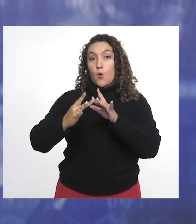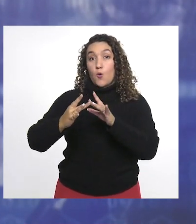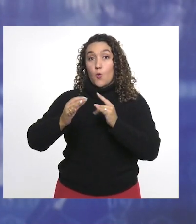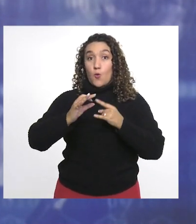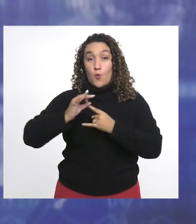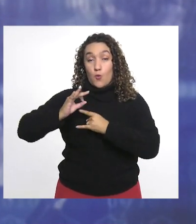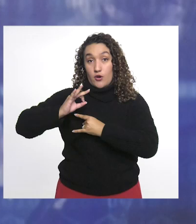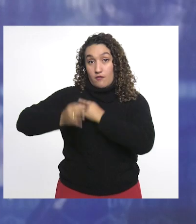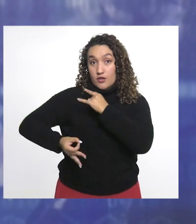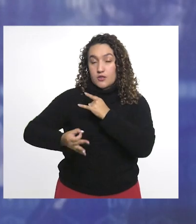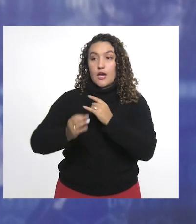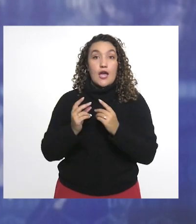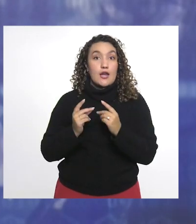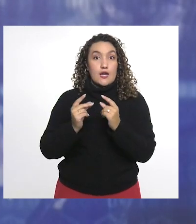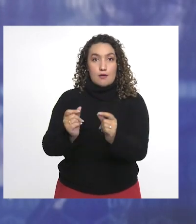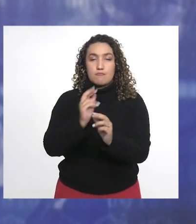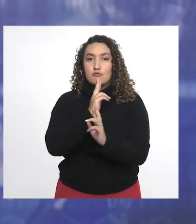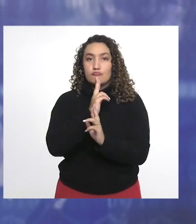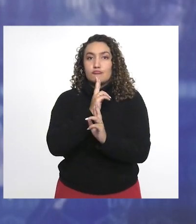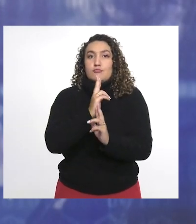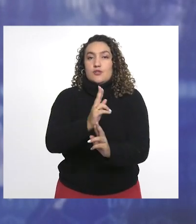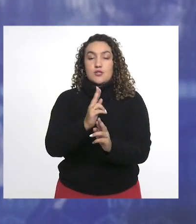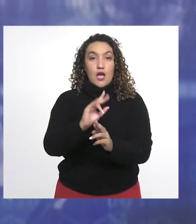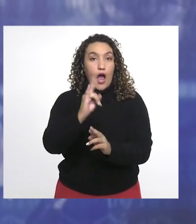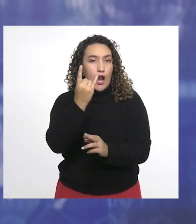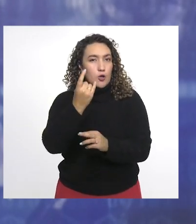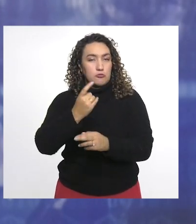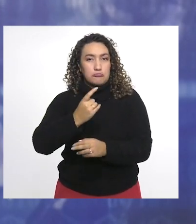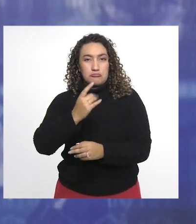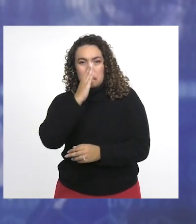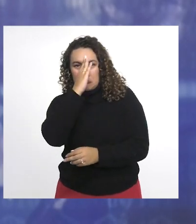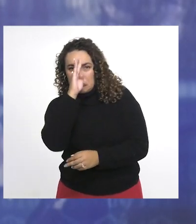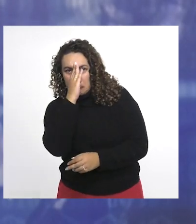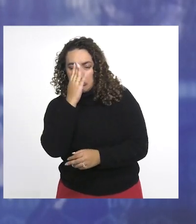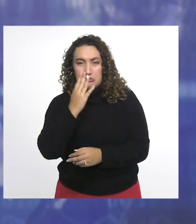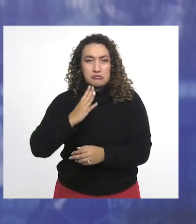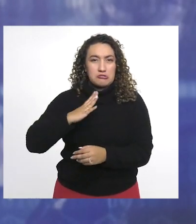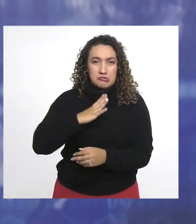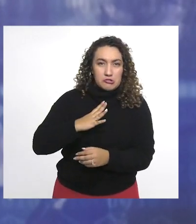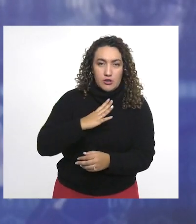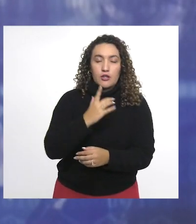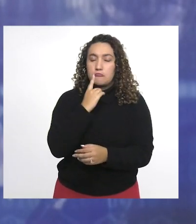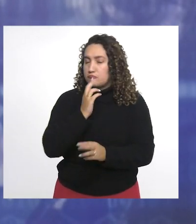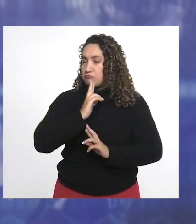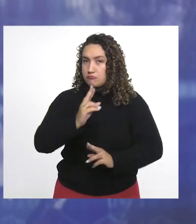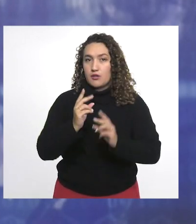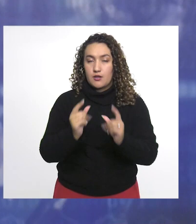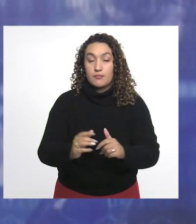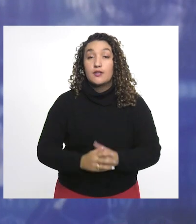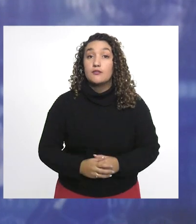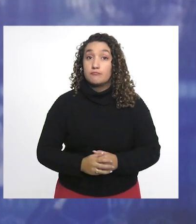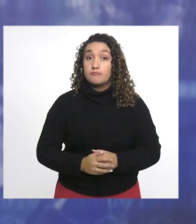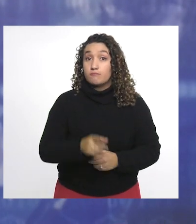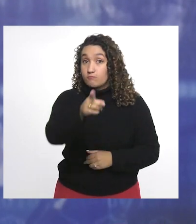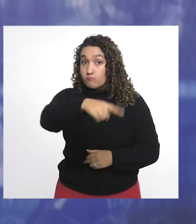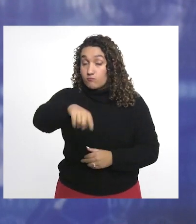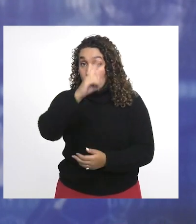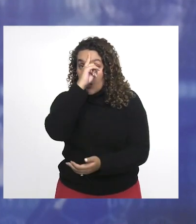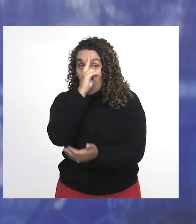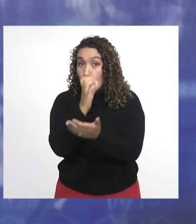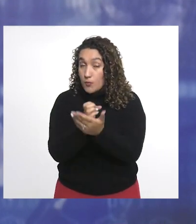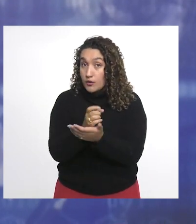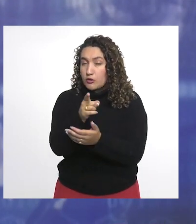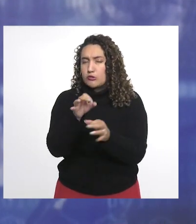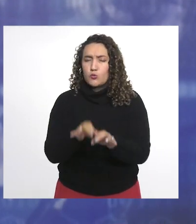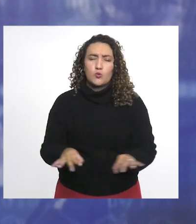seguramente una nueva forma de interactuar con la universidad y de atender prontamente todas sus solicitudes. Quiero que sepan además que los